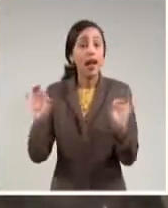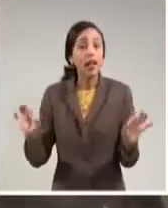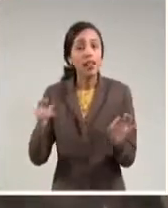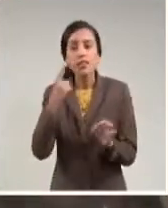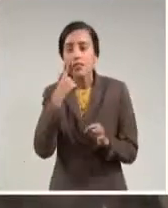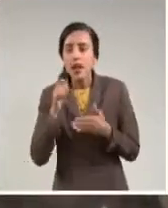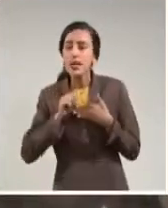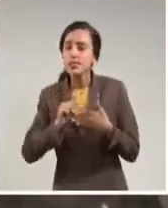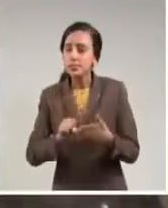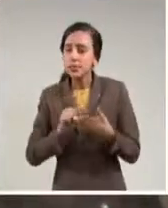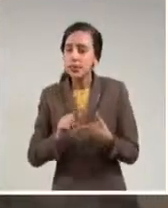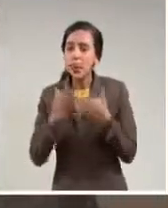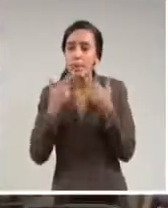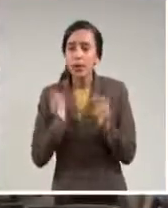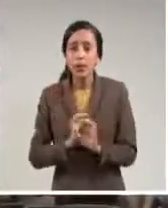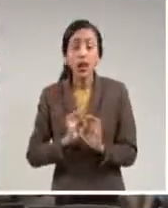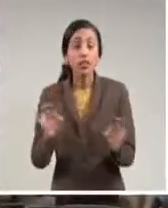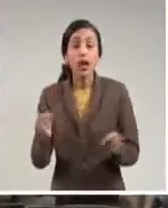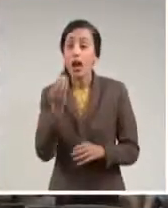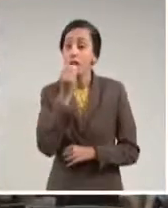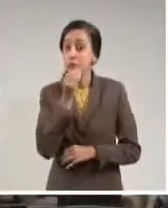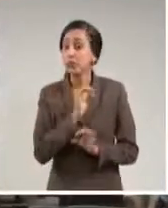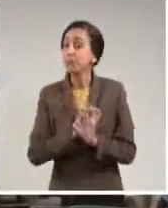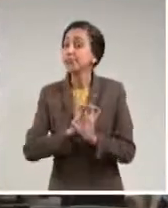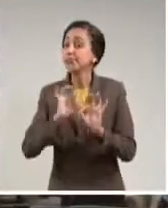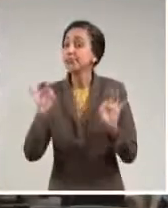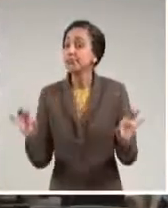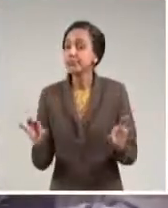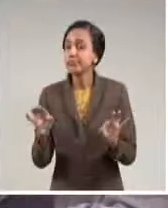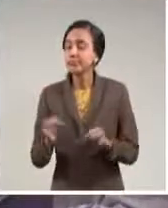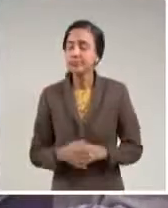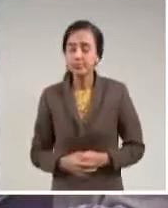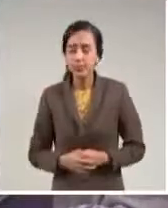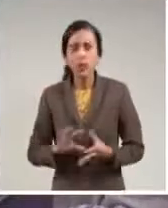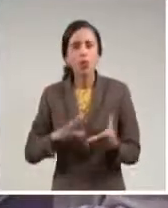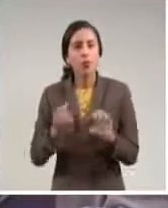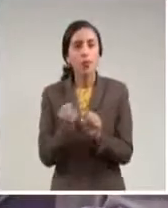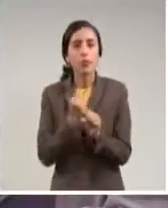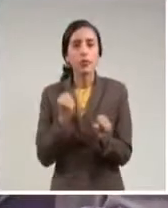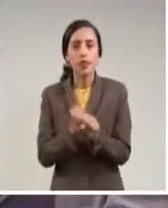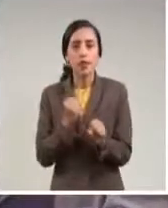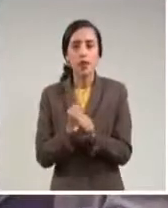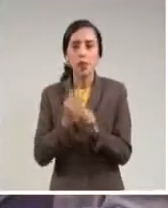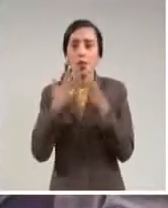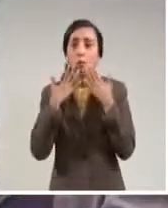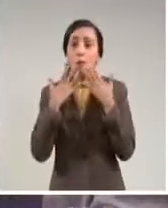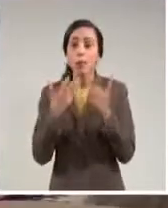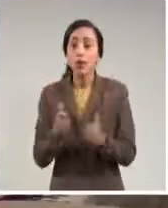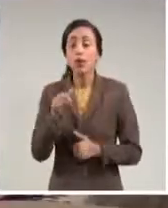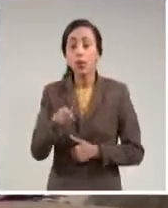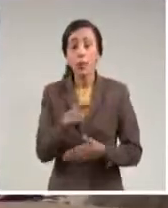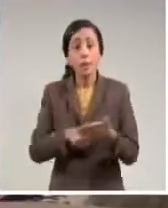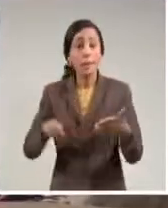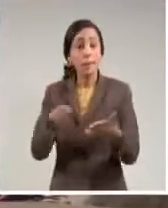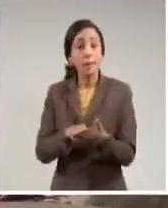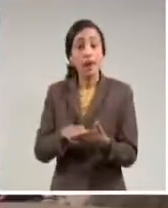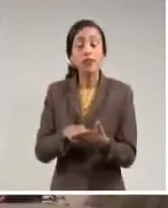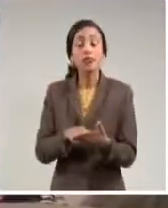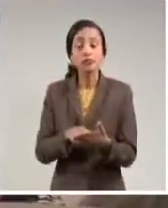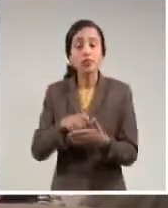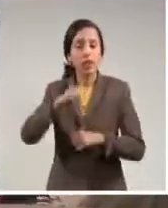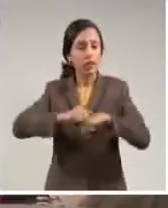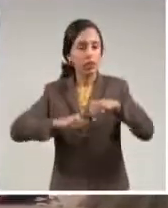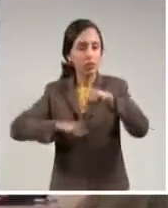servicios y la inocuidad de los alimentos, consolidar los modelos de gestión y avanzar en las acciones previstas en el orden